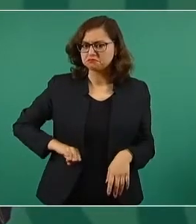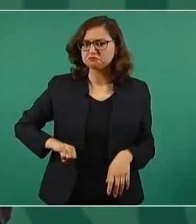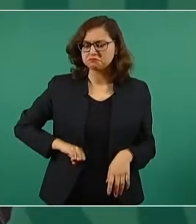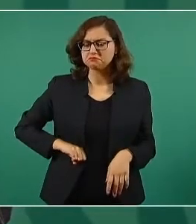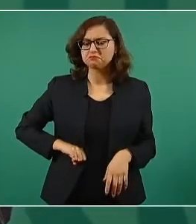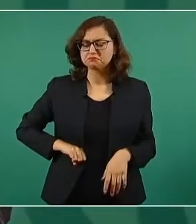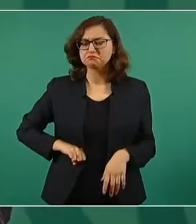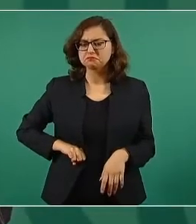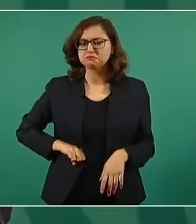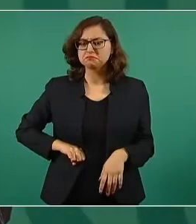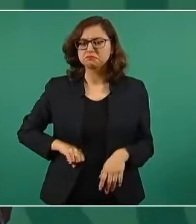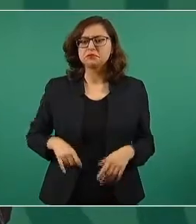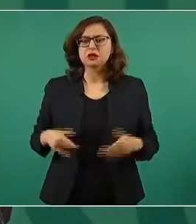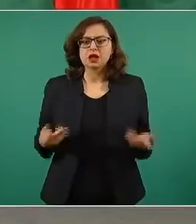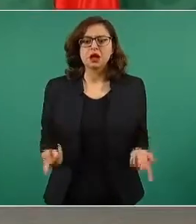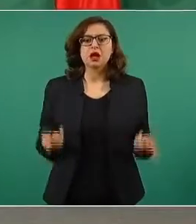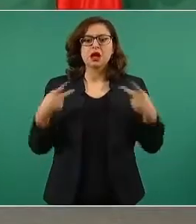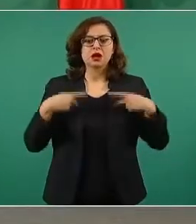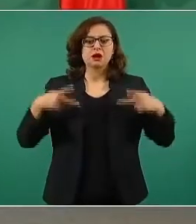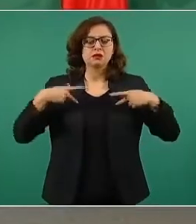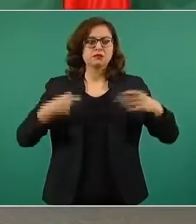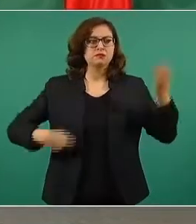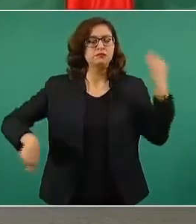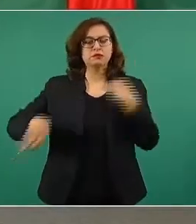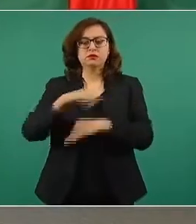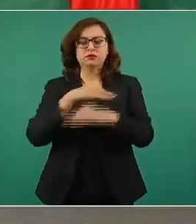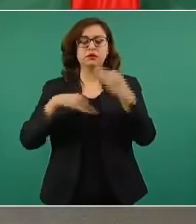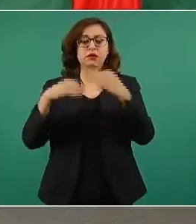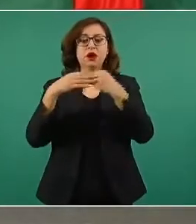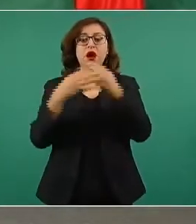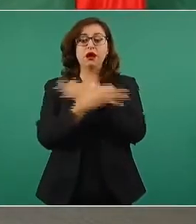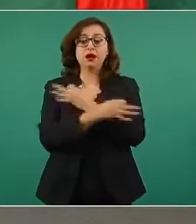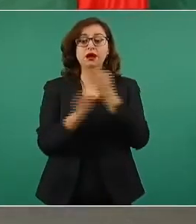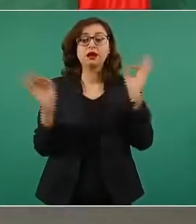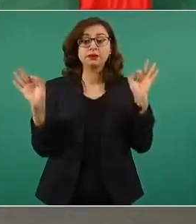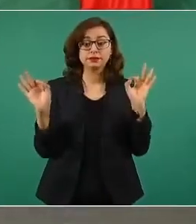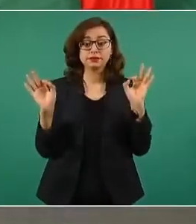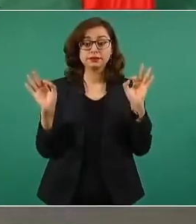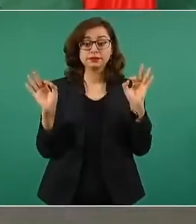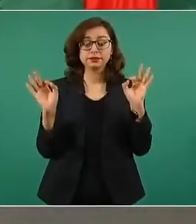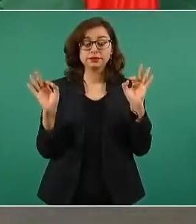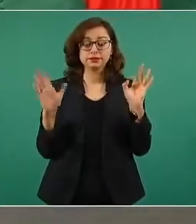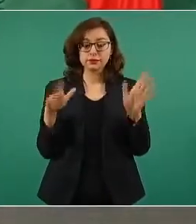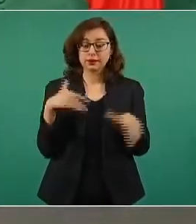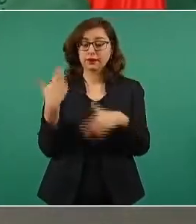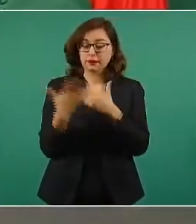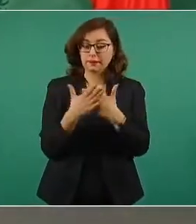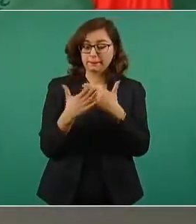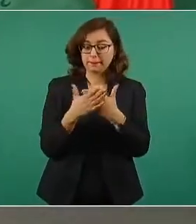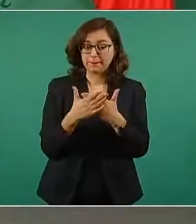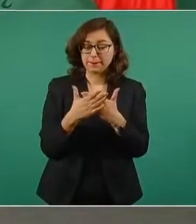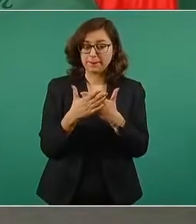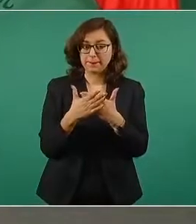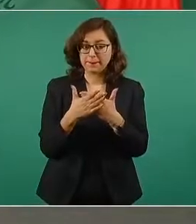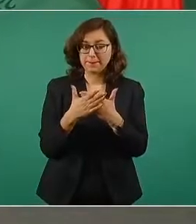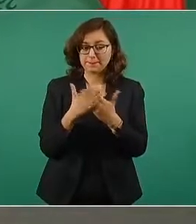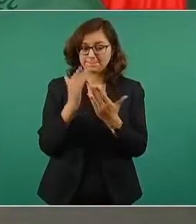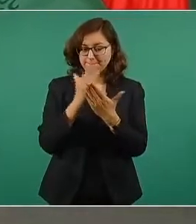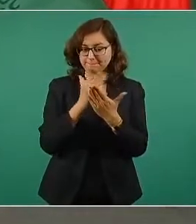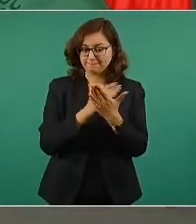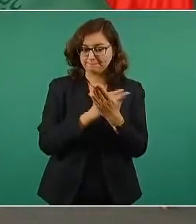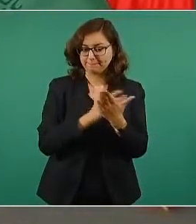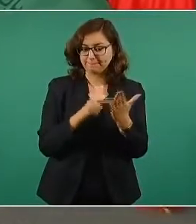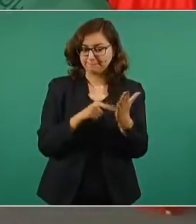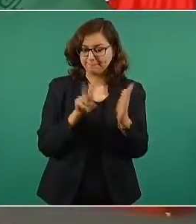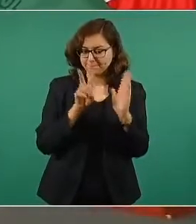les informo que vamos a revisar la situación, a